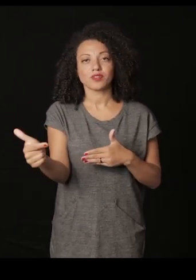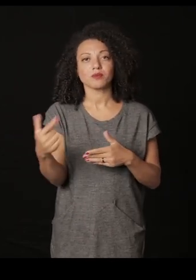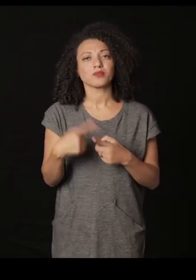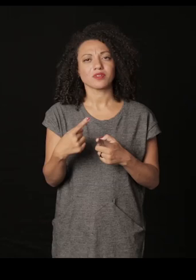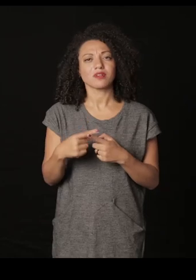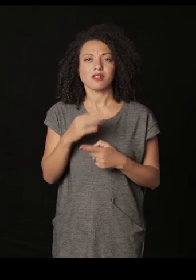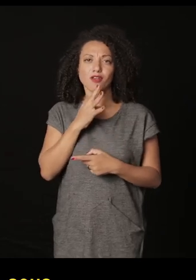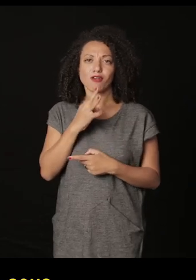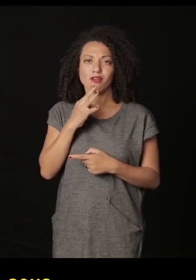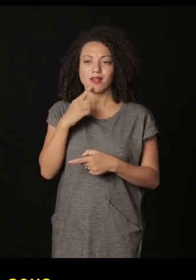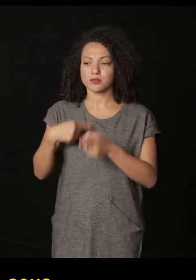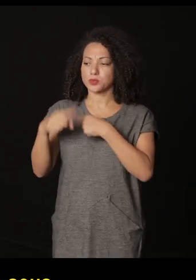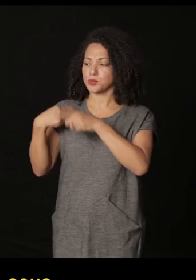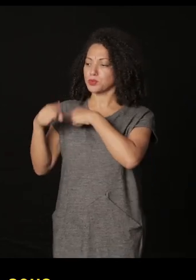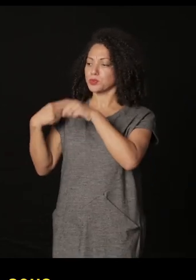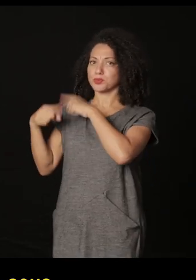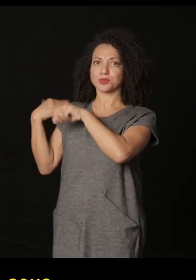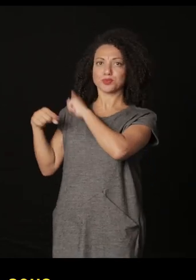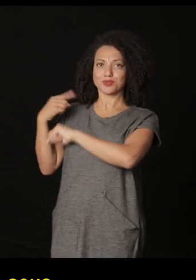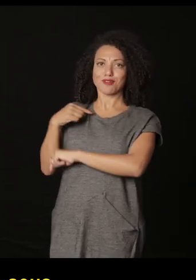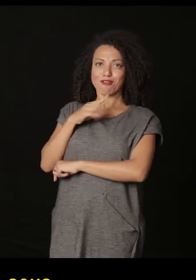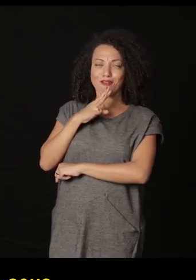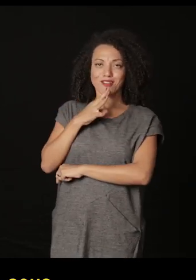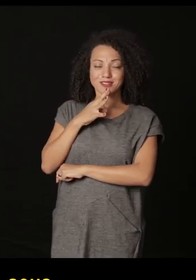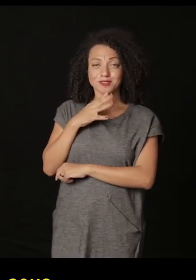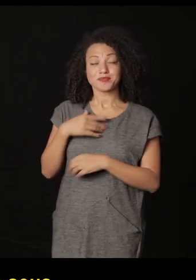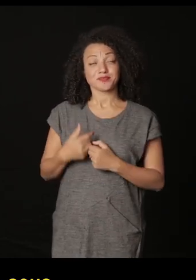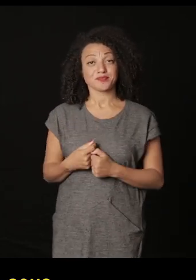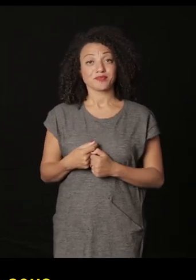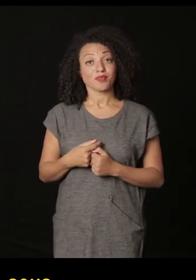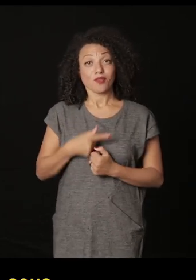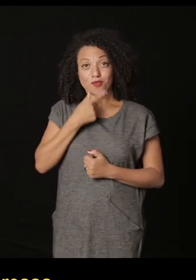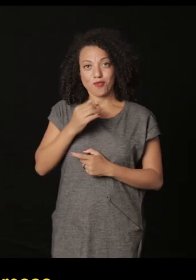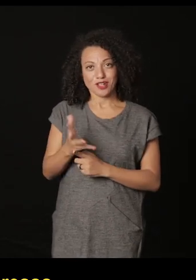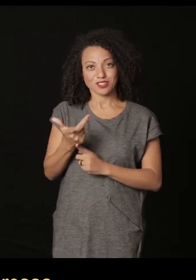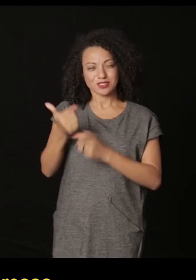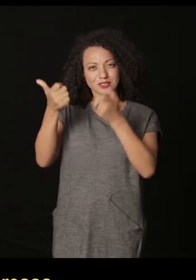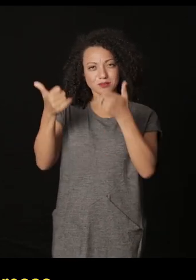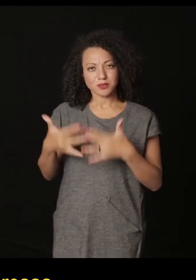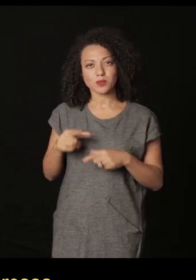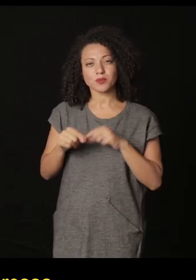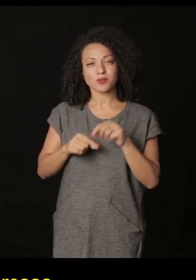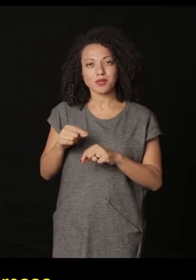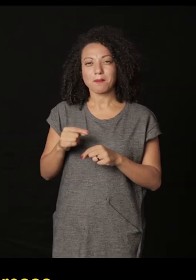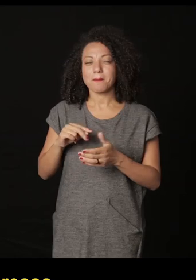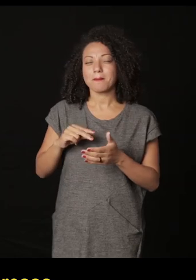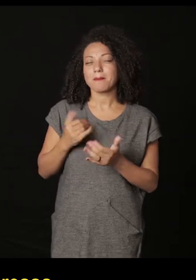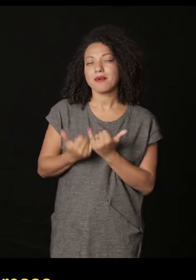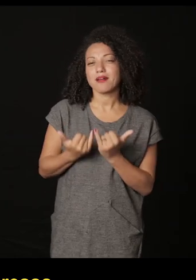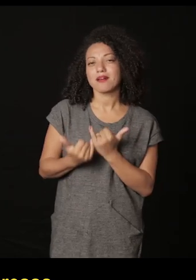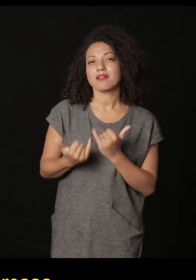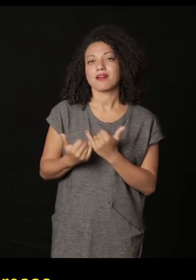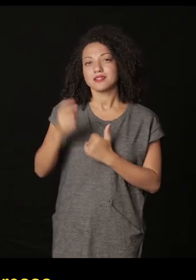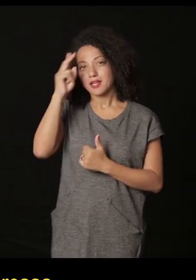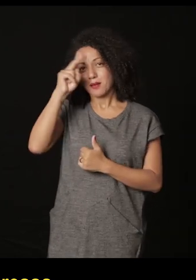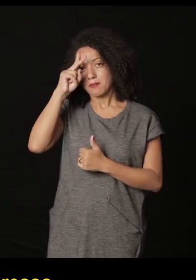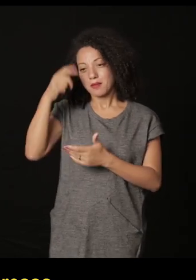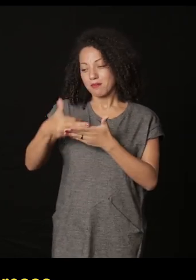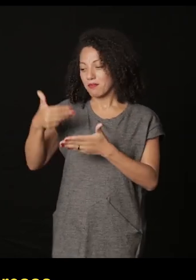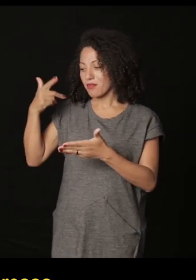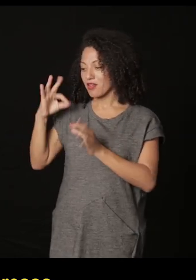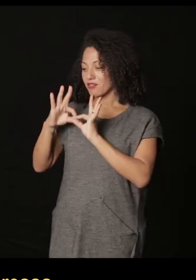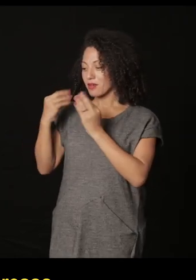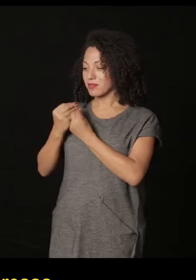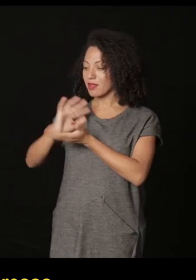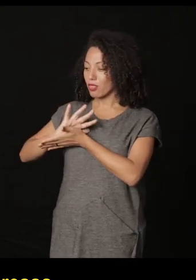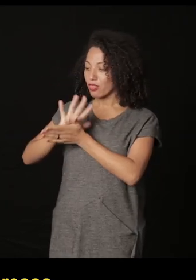muy fuerte porque además él reconoce a la mayoría de sus ancestros en eso entonces como él mismo lo expresa es